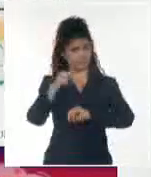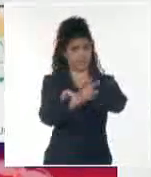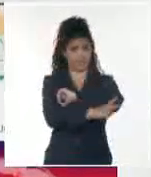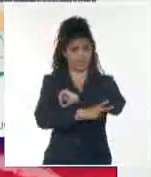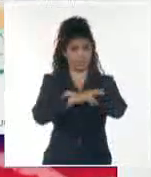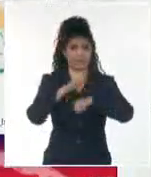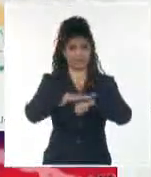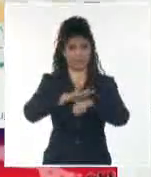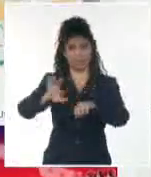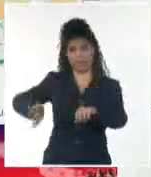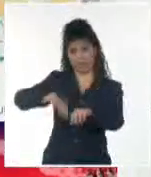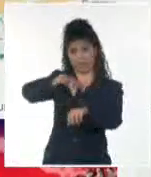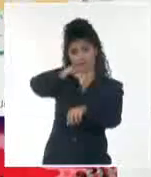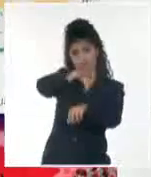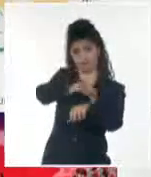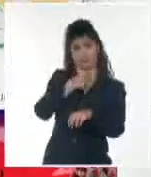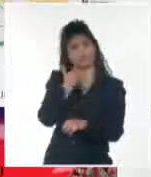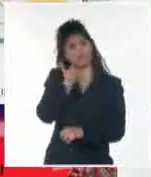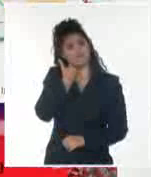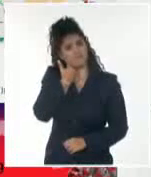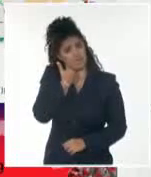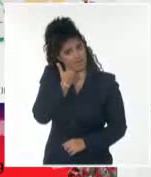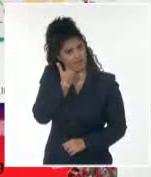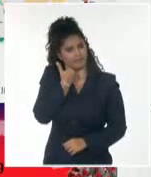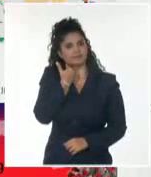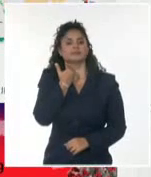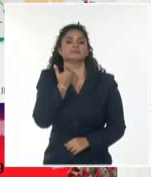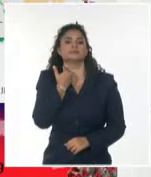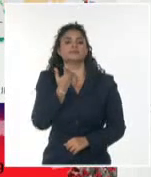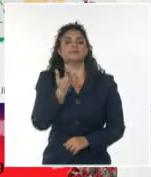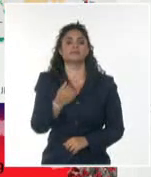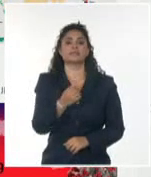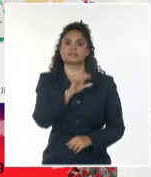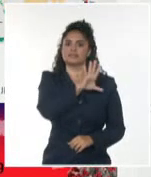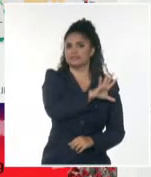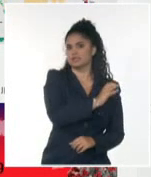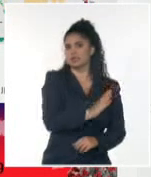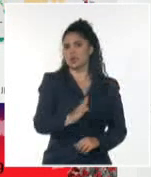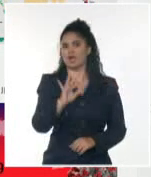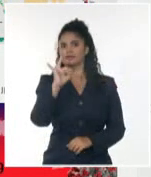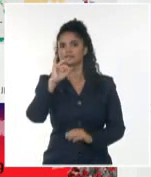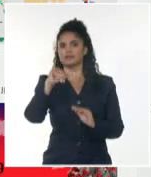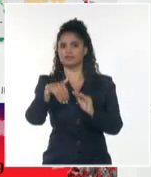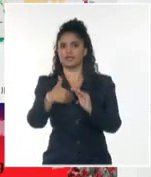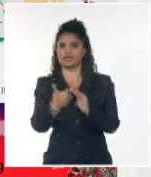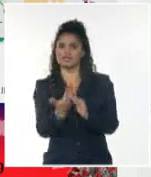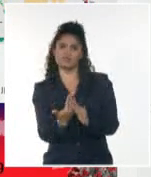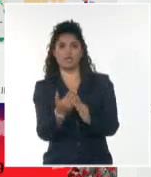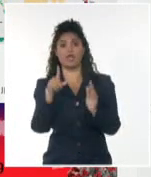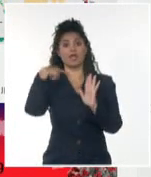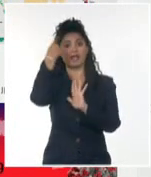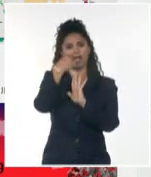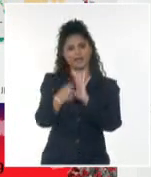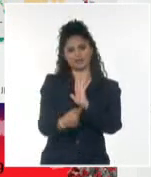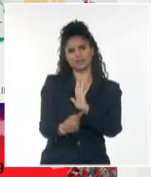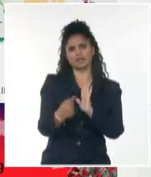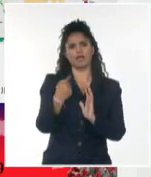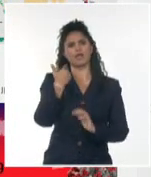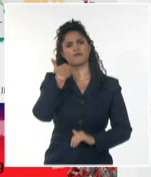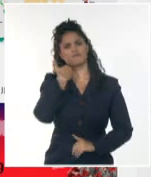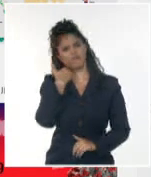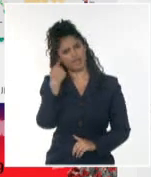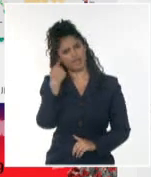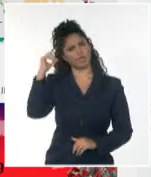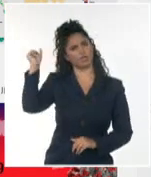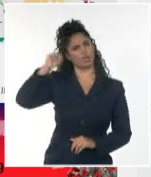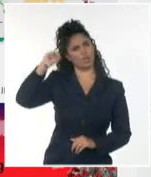enfermedad es leve, precedido por un periodo de incubación de 5 a 7 días que se caracteriza por fiebre, dolores de cabeza, musculares